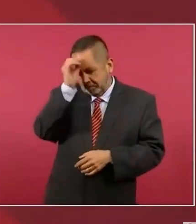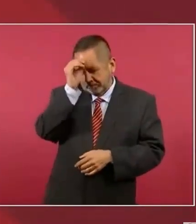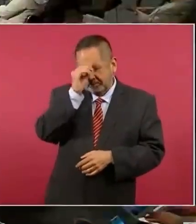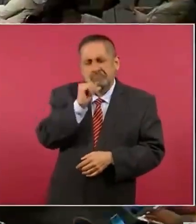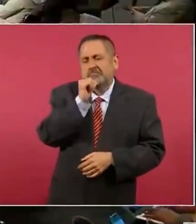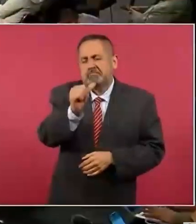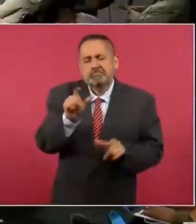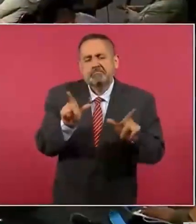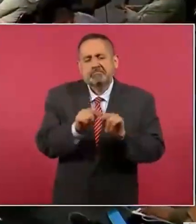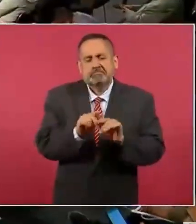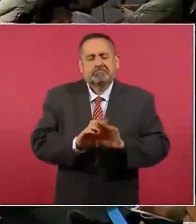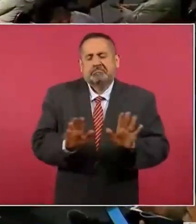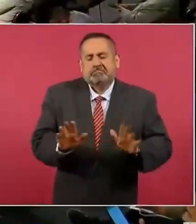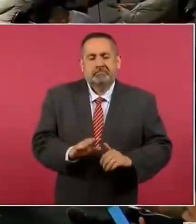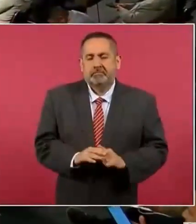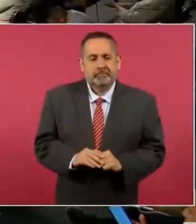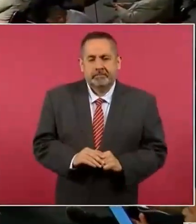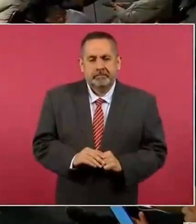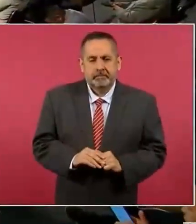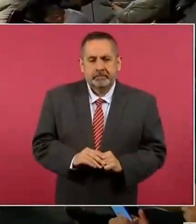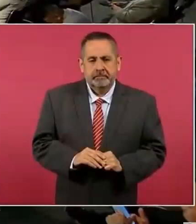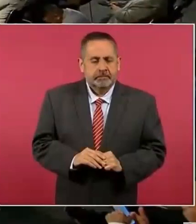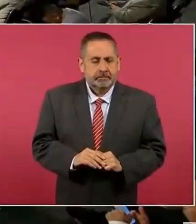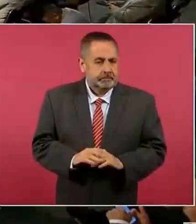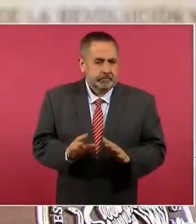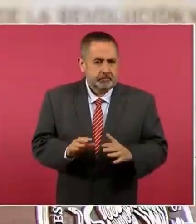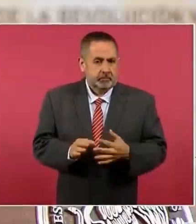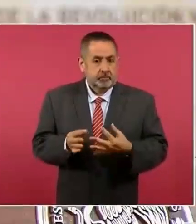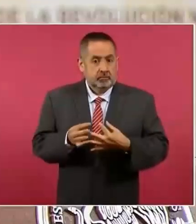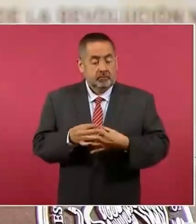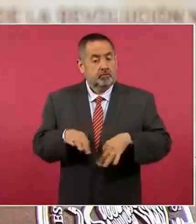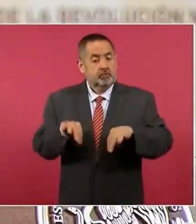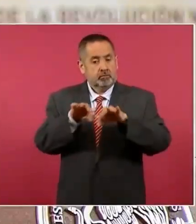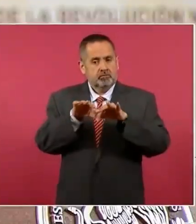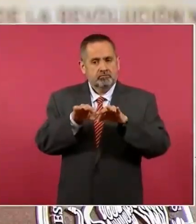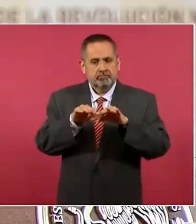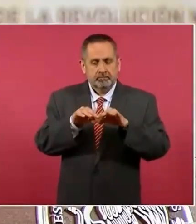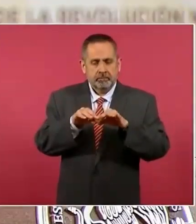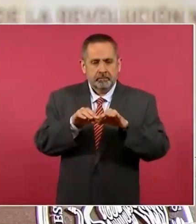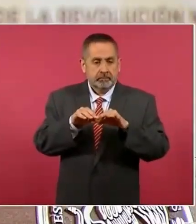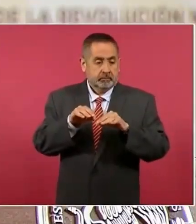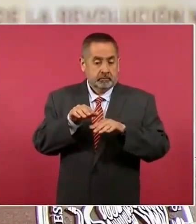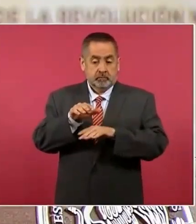O sea, es muy importante en la política el silencio.